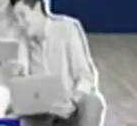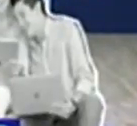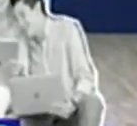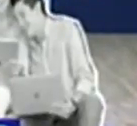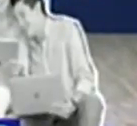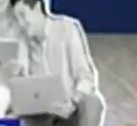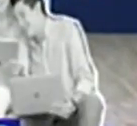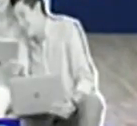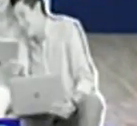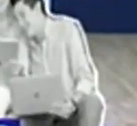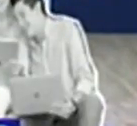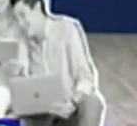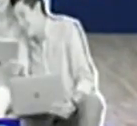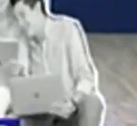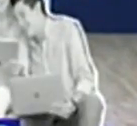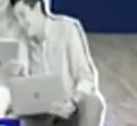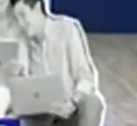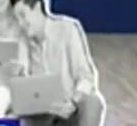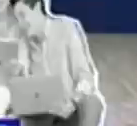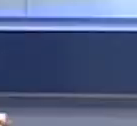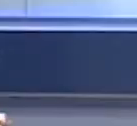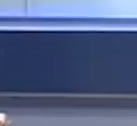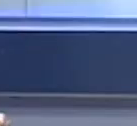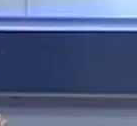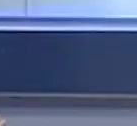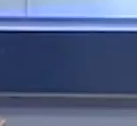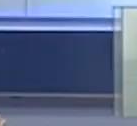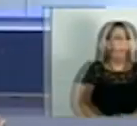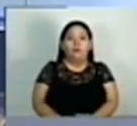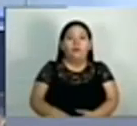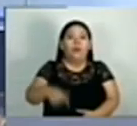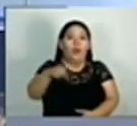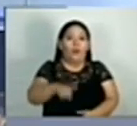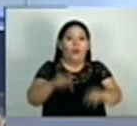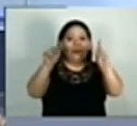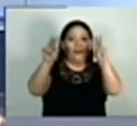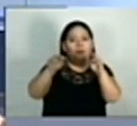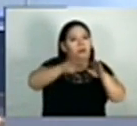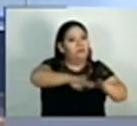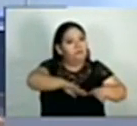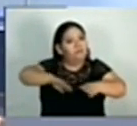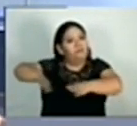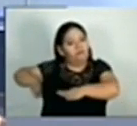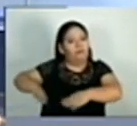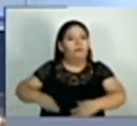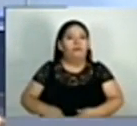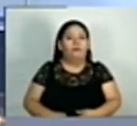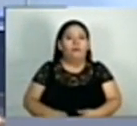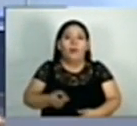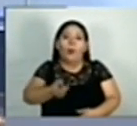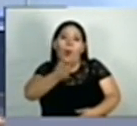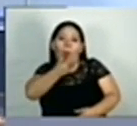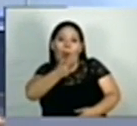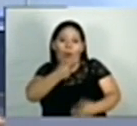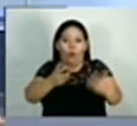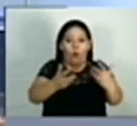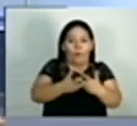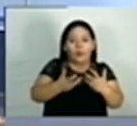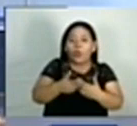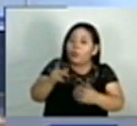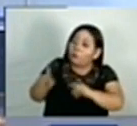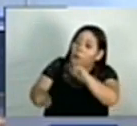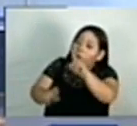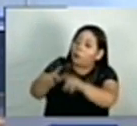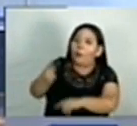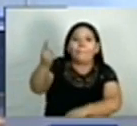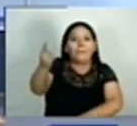Aprendemos haciendo. Bien, vamos a cambiar un poco de información. Uno de nuestros equipos conversó con un